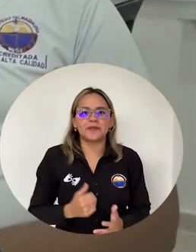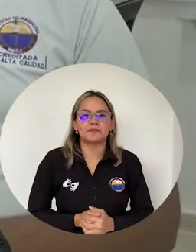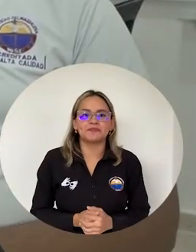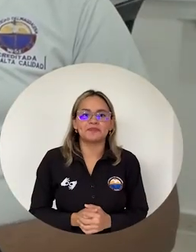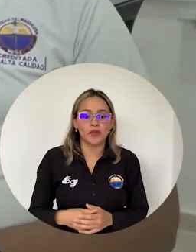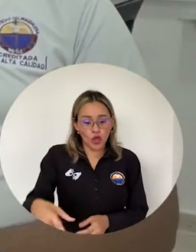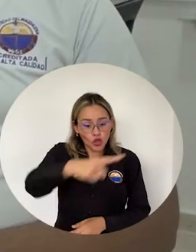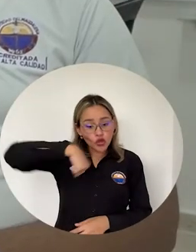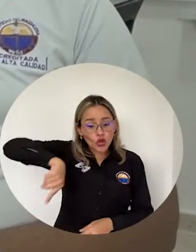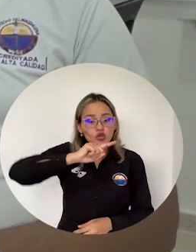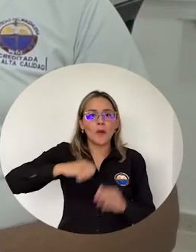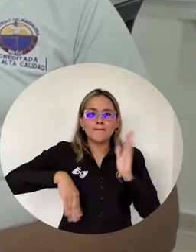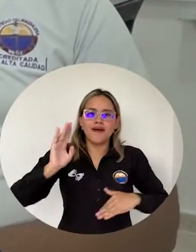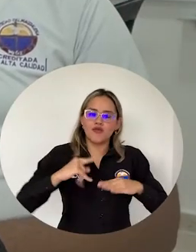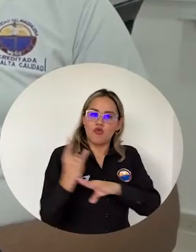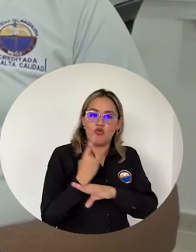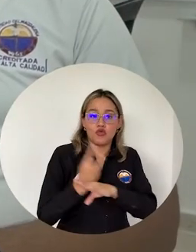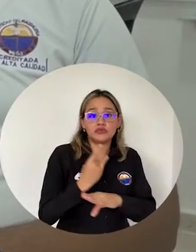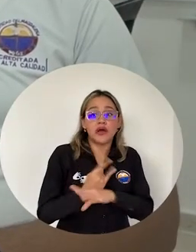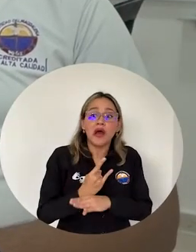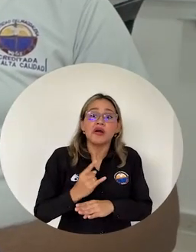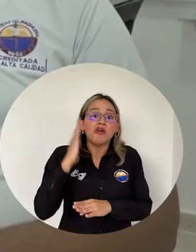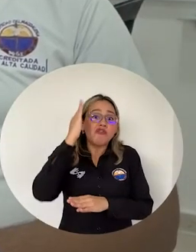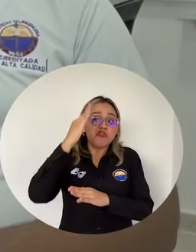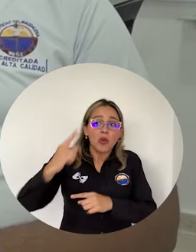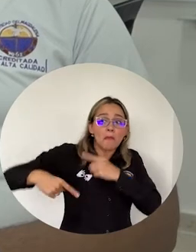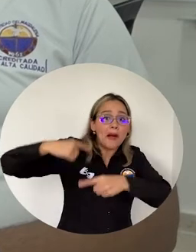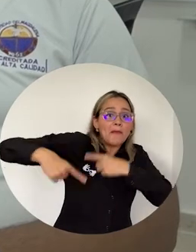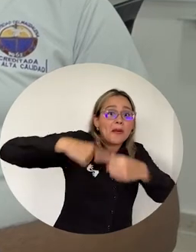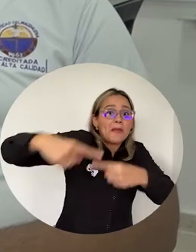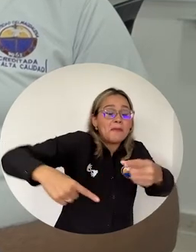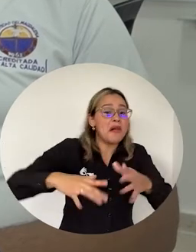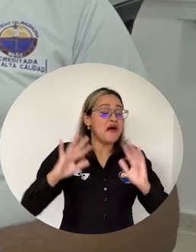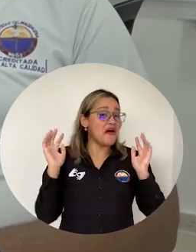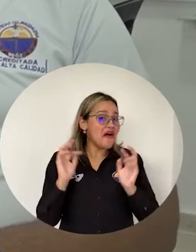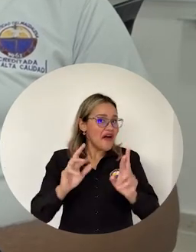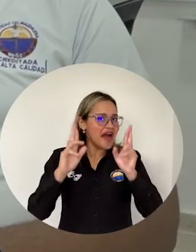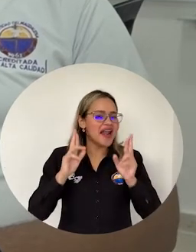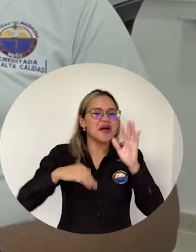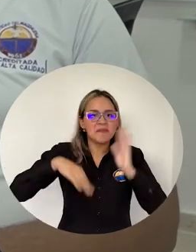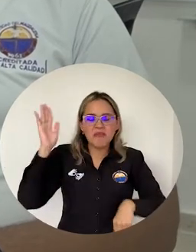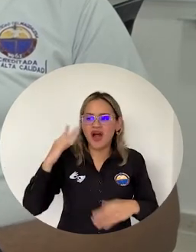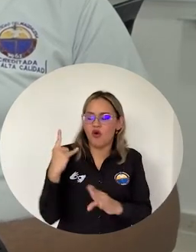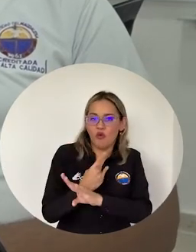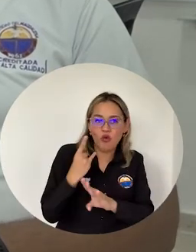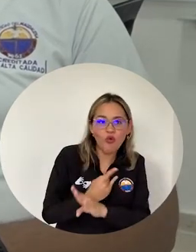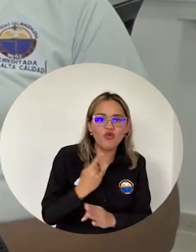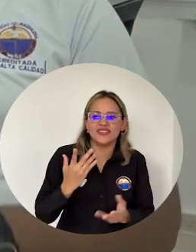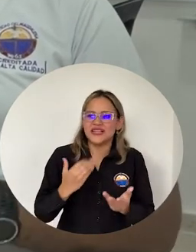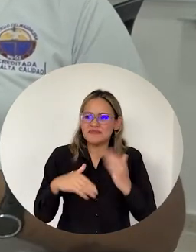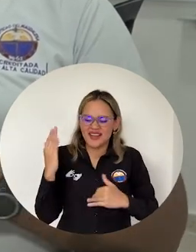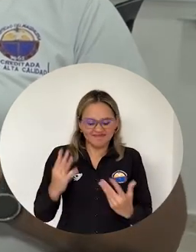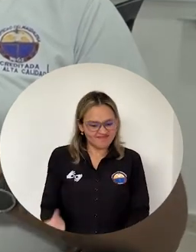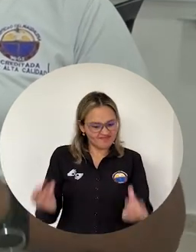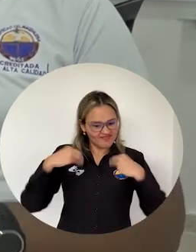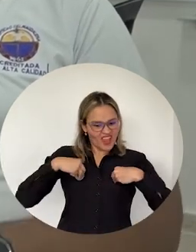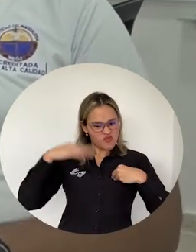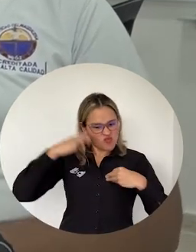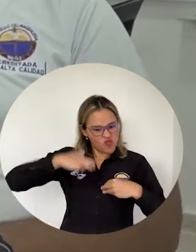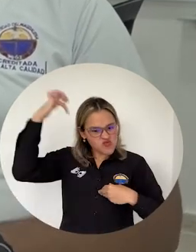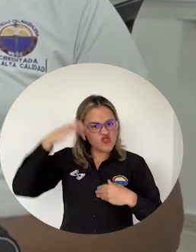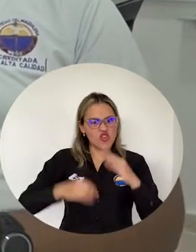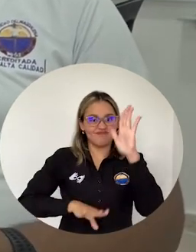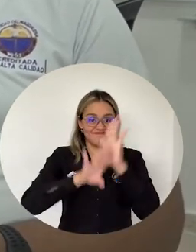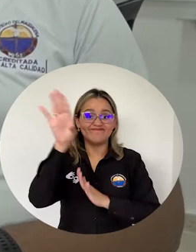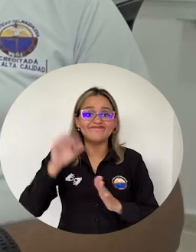que tenemos el beneficio de usarlo Y aquellos que vayan a seguir nuestros caminos Puedan tener la oportunidad de desarrollar y crecer como profesionales